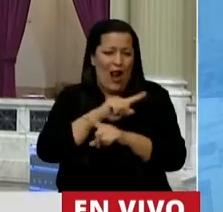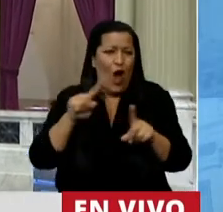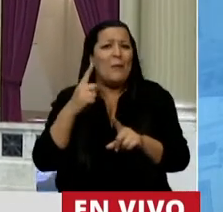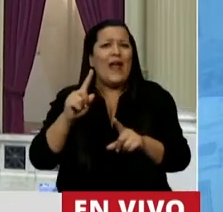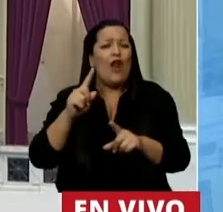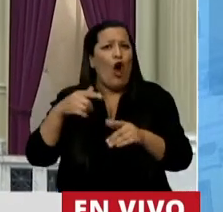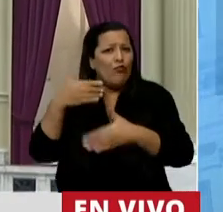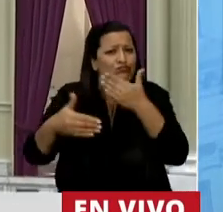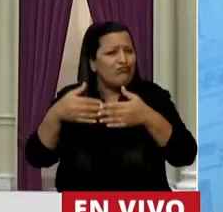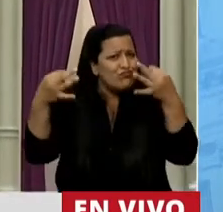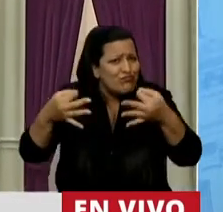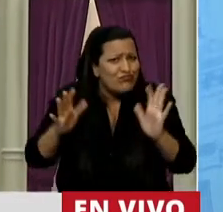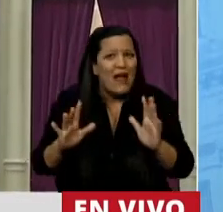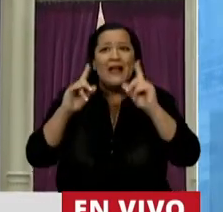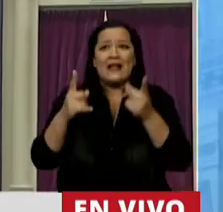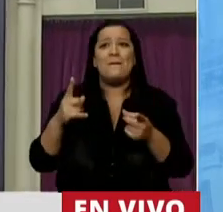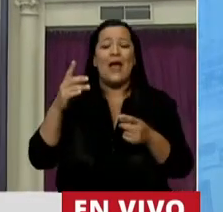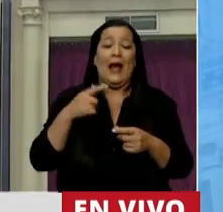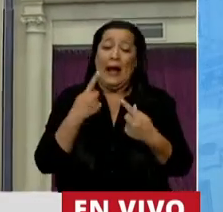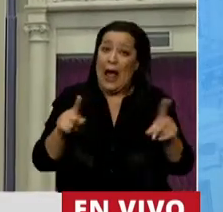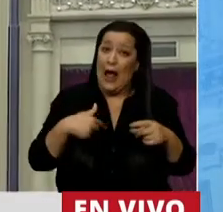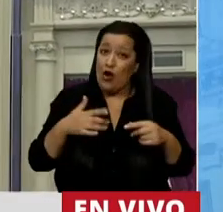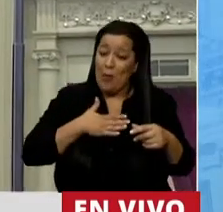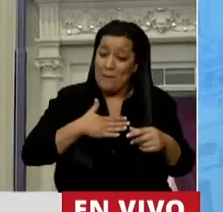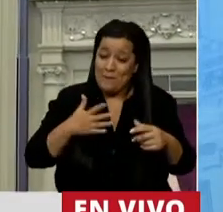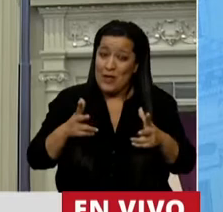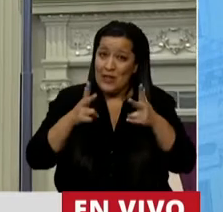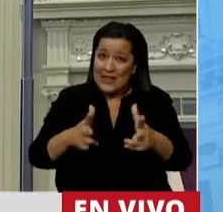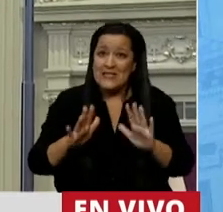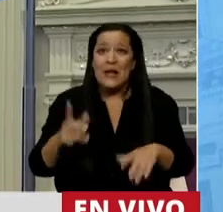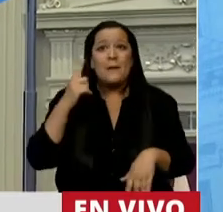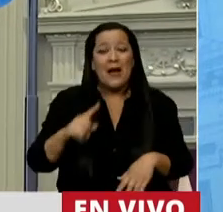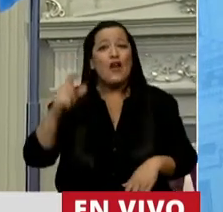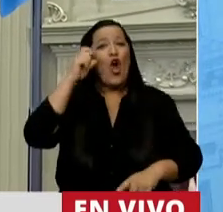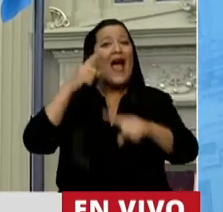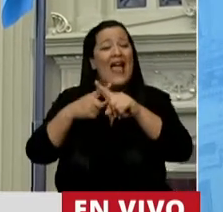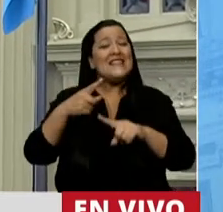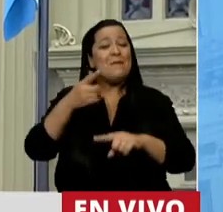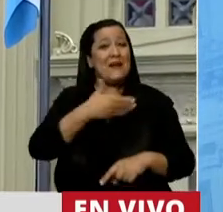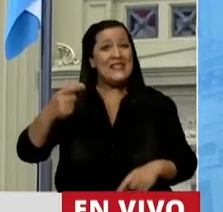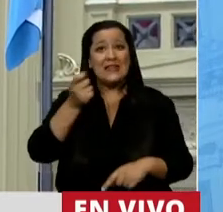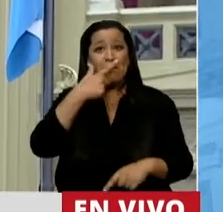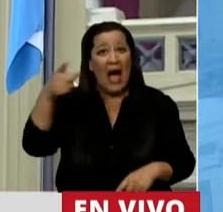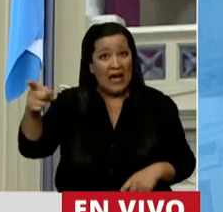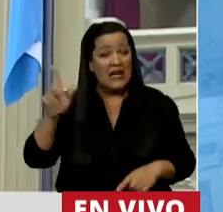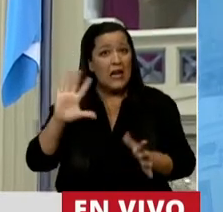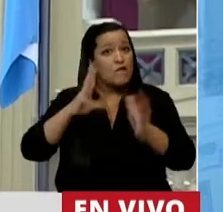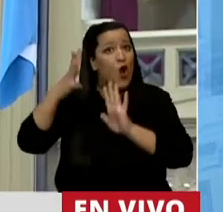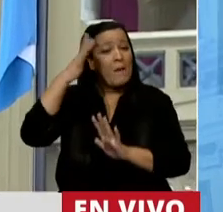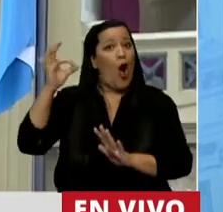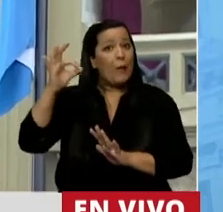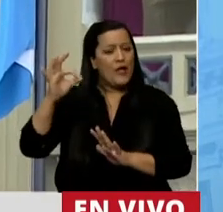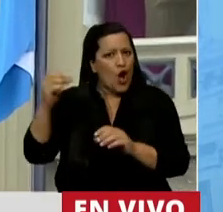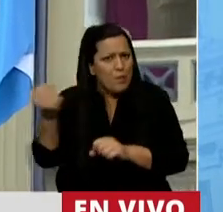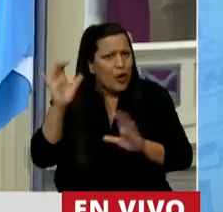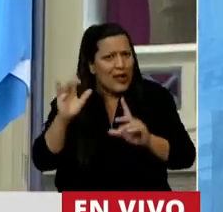posición, miren, raro en mí, la posición del expresidente Macri ha sido importante en